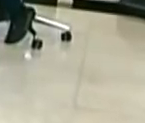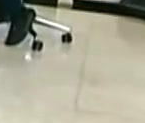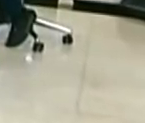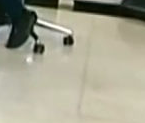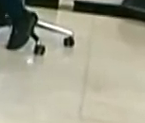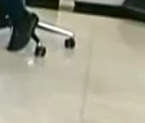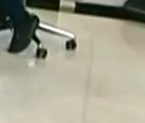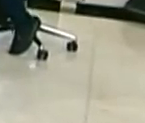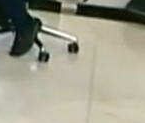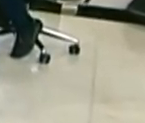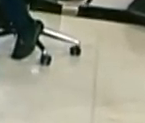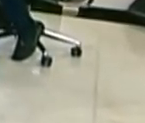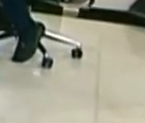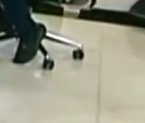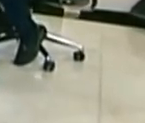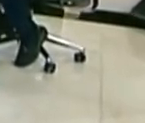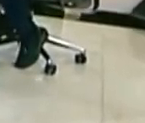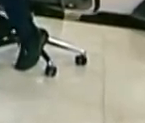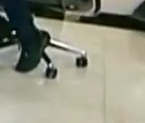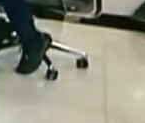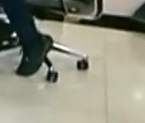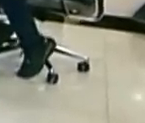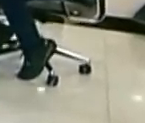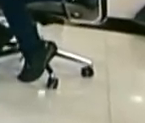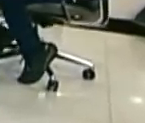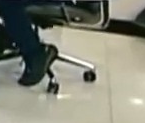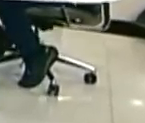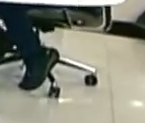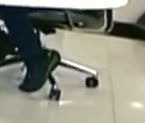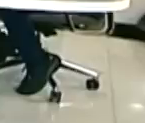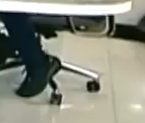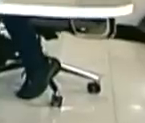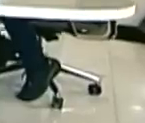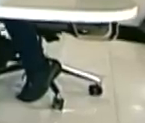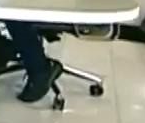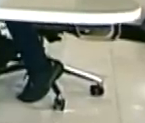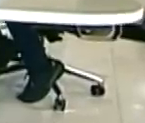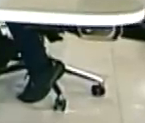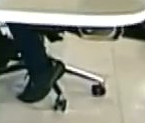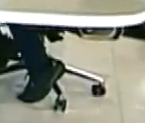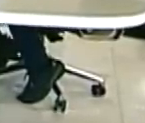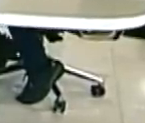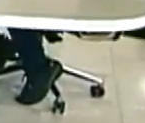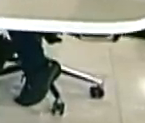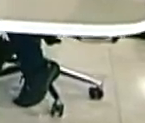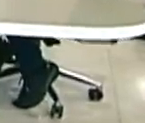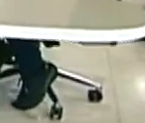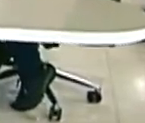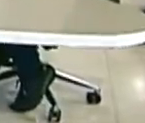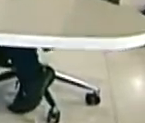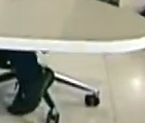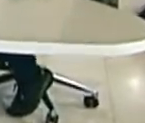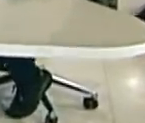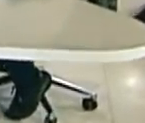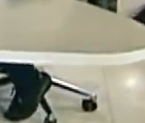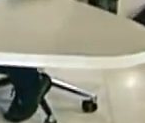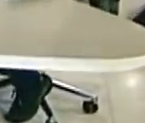aquí trabajando, guardando todas las medidas de seguridad, distanciamiento, sin público,